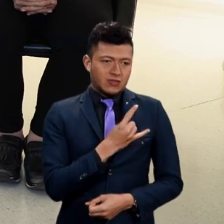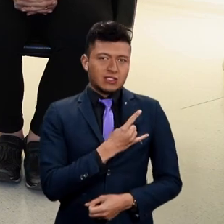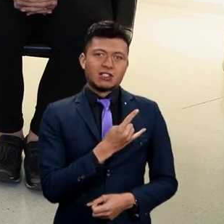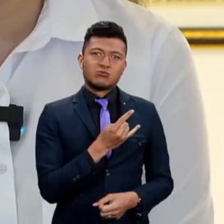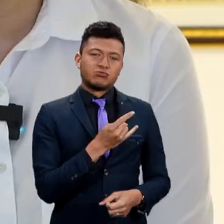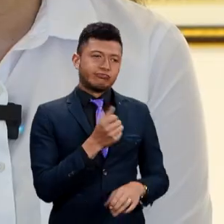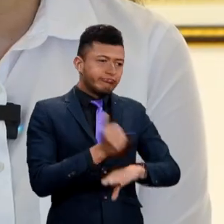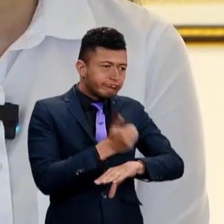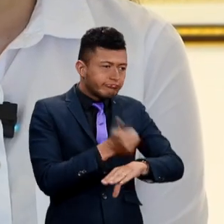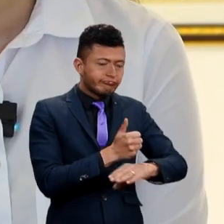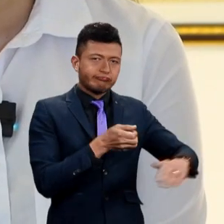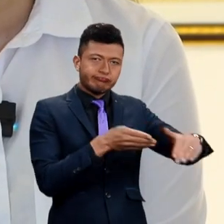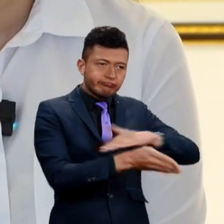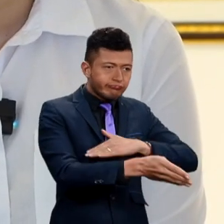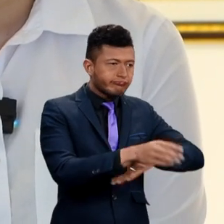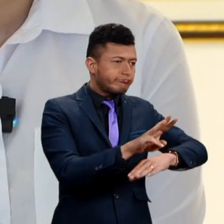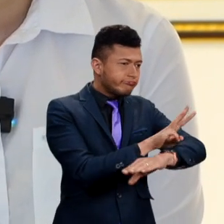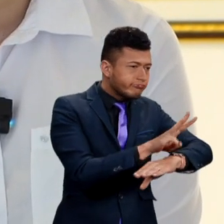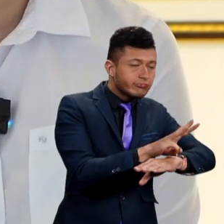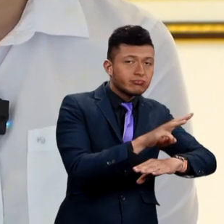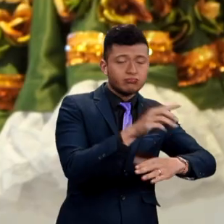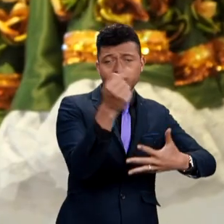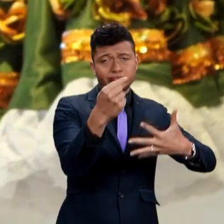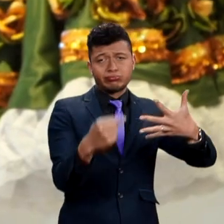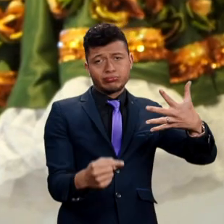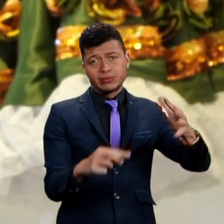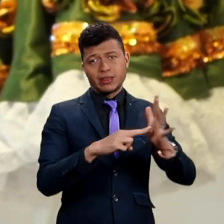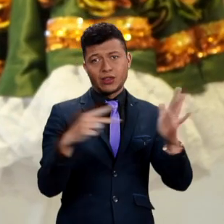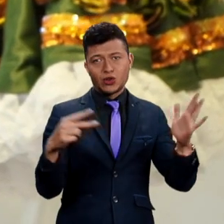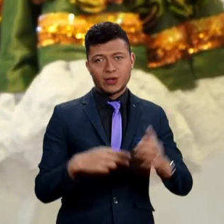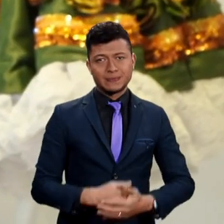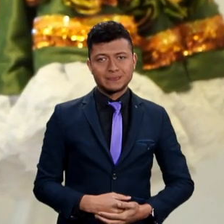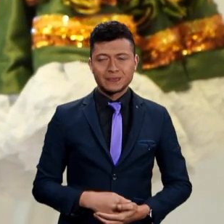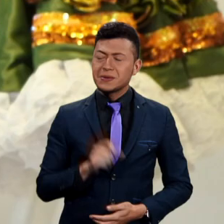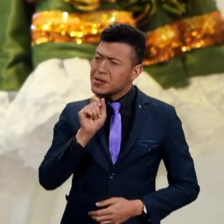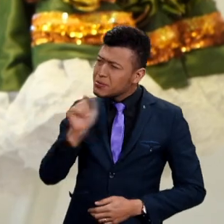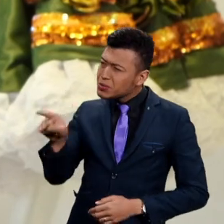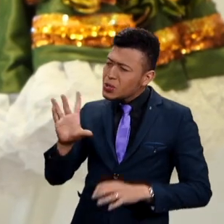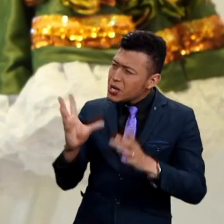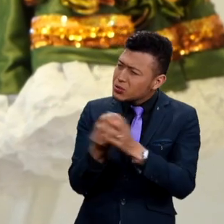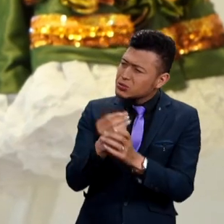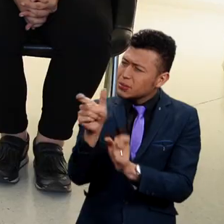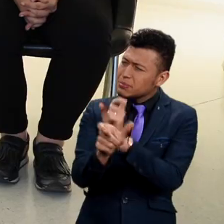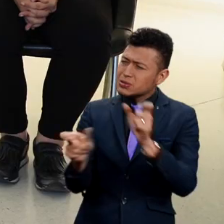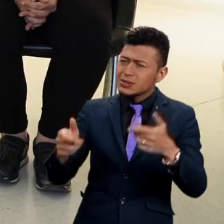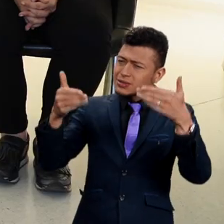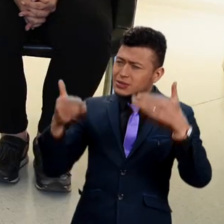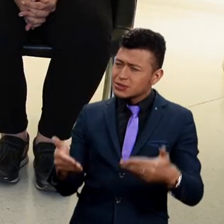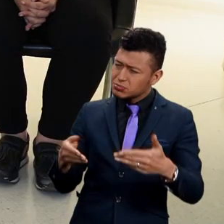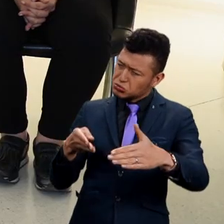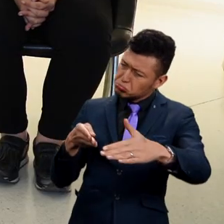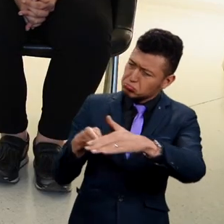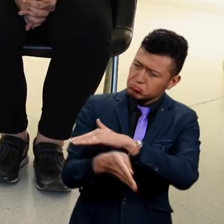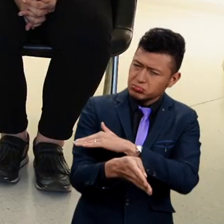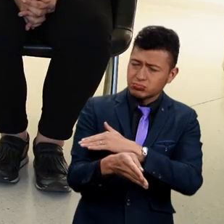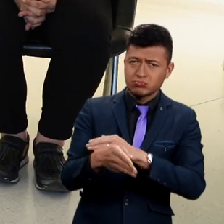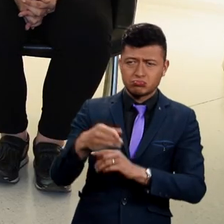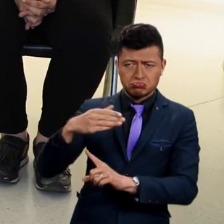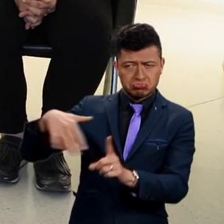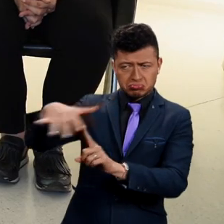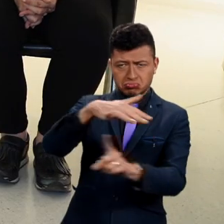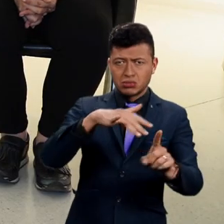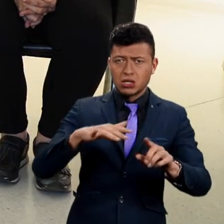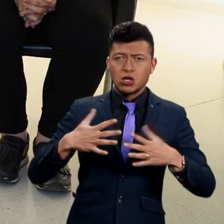a páginas, muchas cosas influyen en la tecnología. ¿Cuál consideras tú que debe ser la verdadera inclusión para las personas con discapacidad